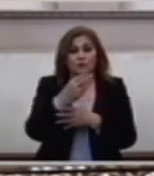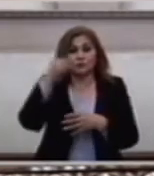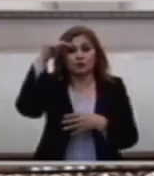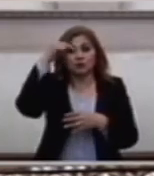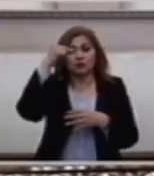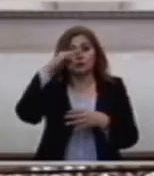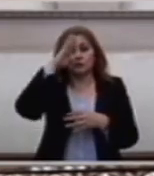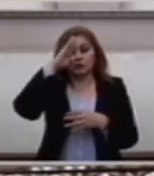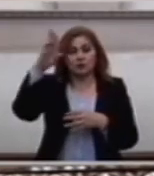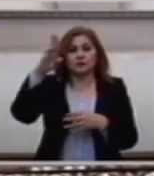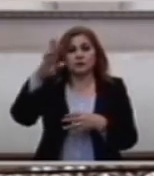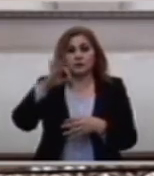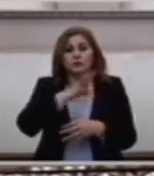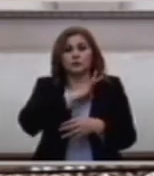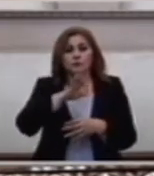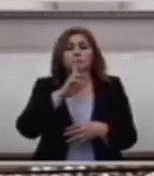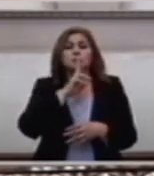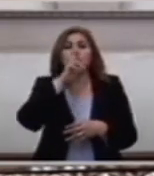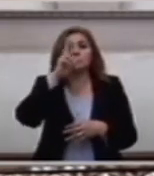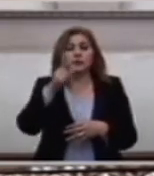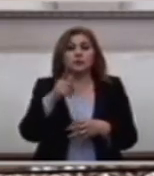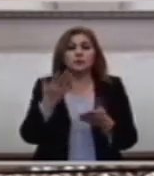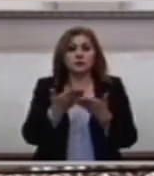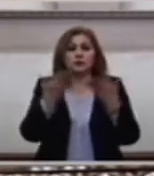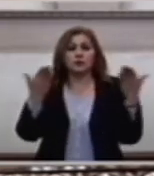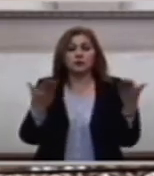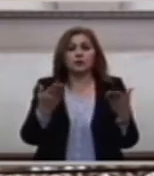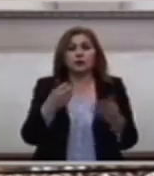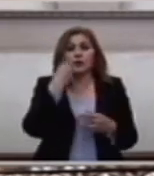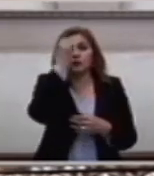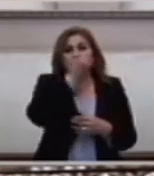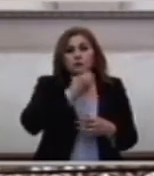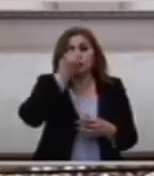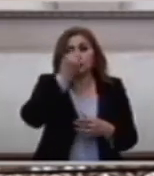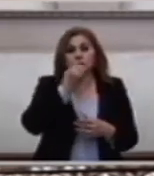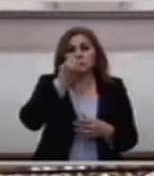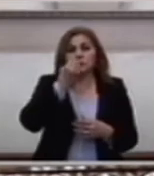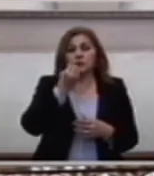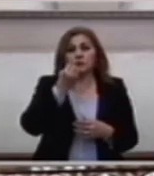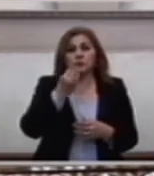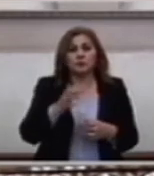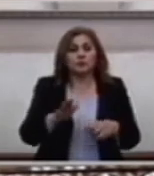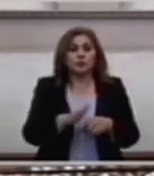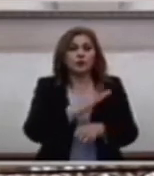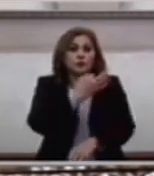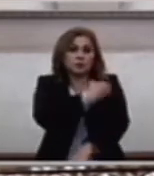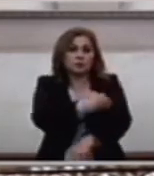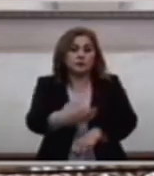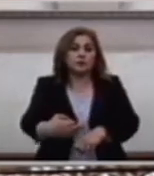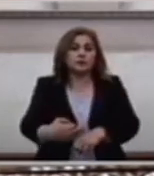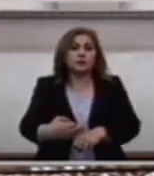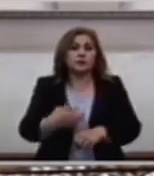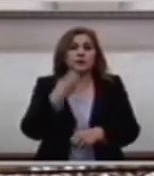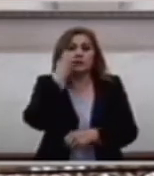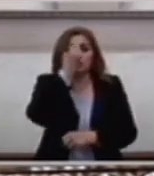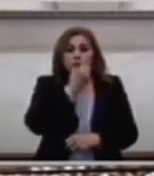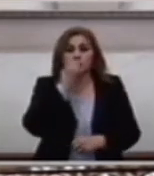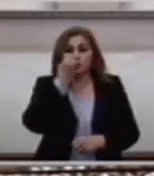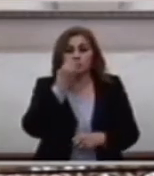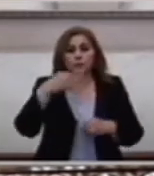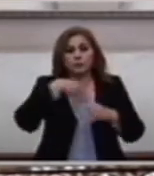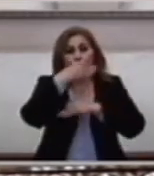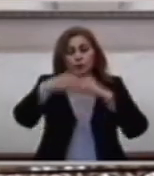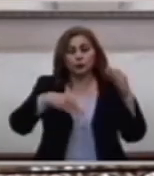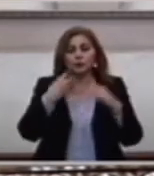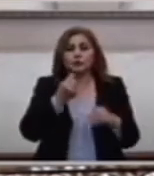Del Señor Vamos A Pedir Hoy Muchísimo Por Las Familias Por Todos